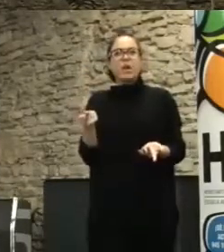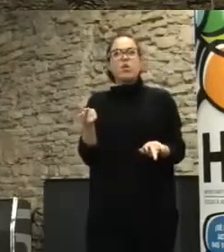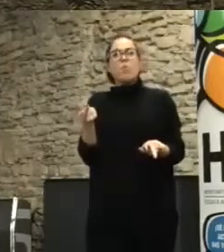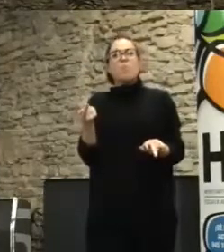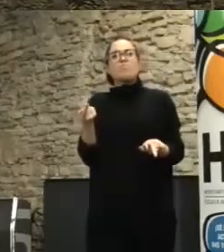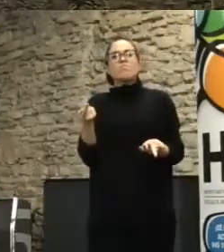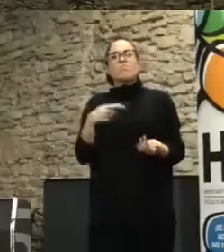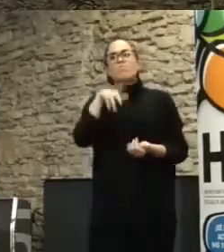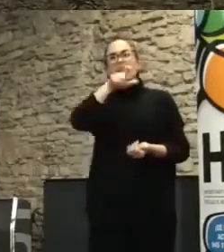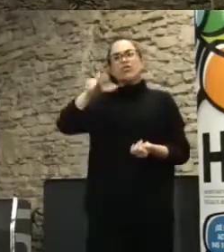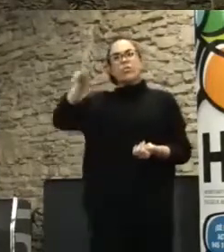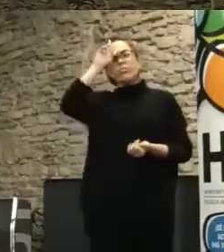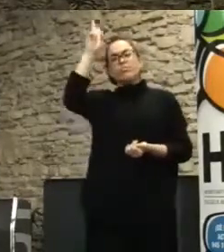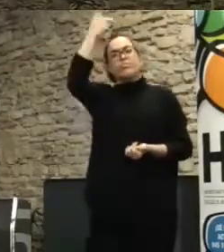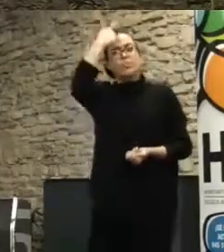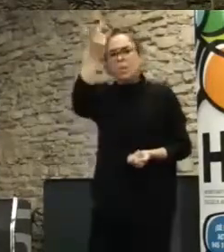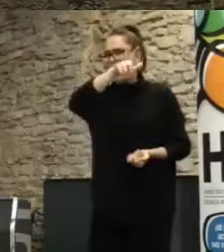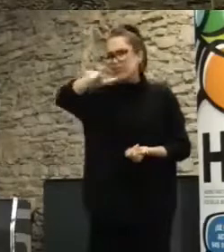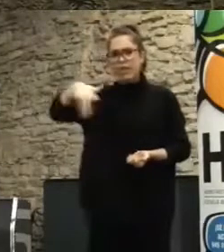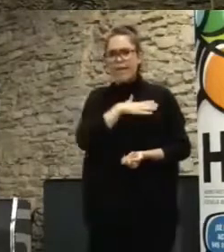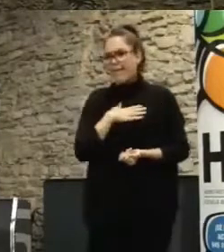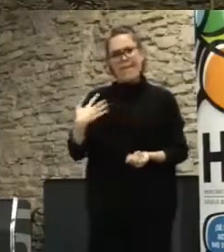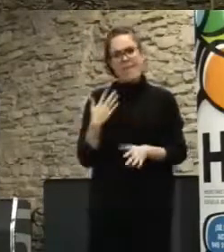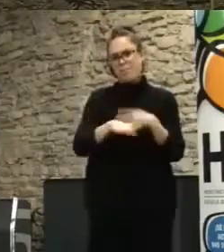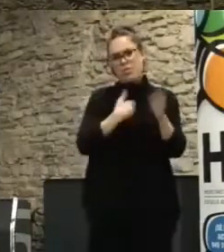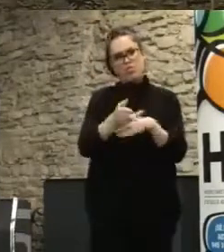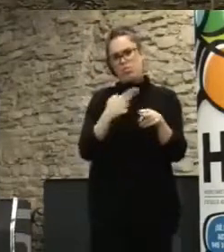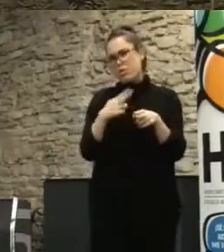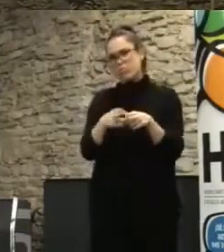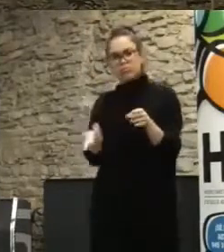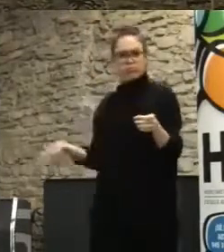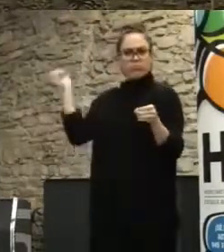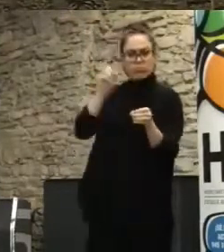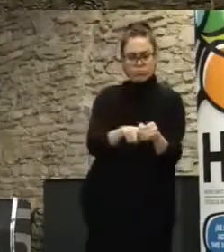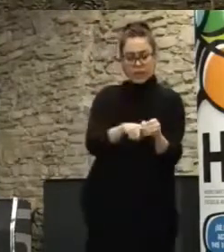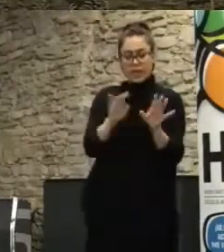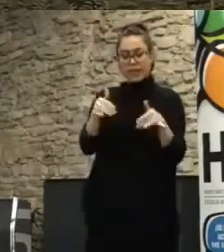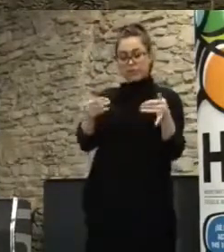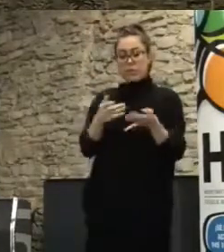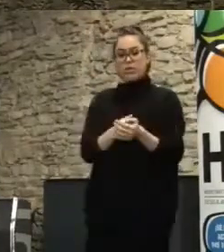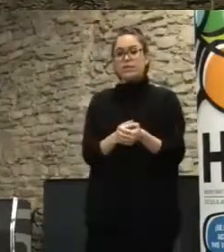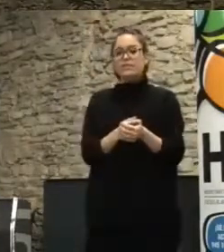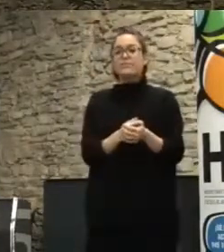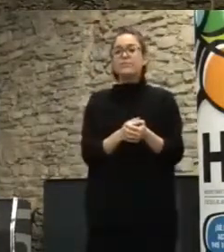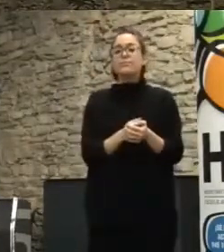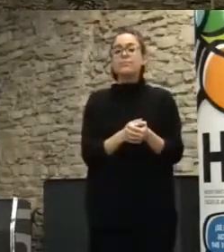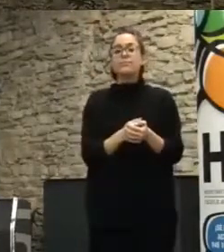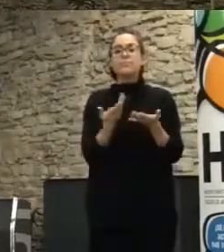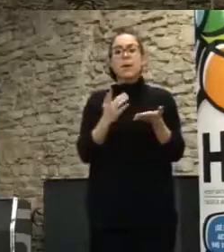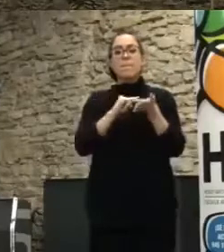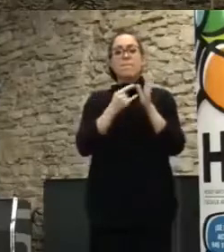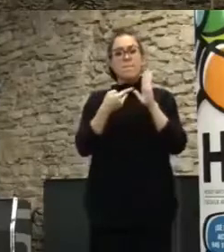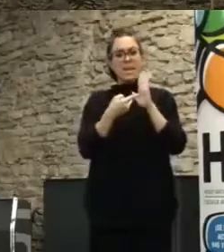en todos los procesos políticos y quería proponer, y existen mecanismos de abajo arriba, de hecho